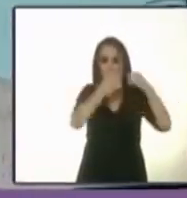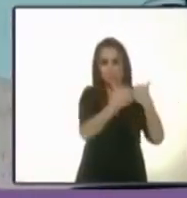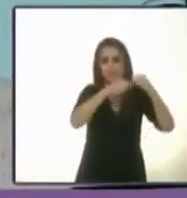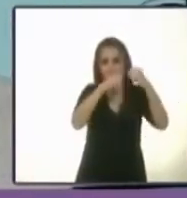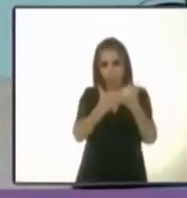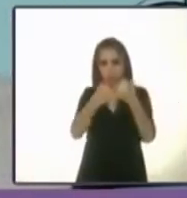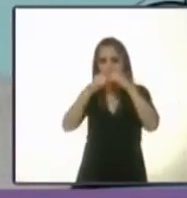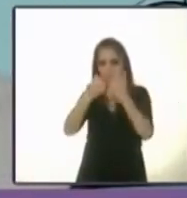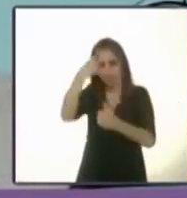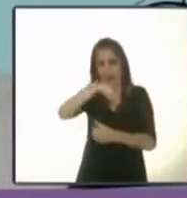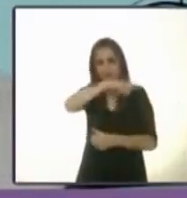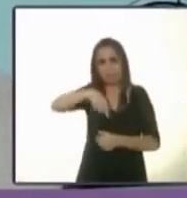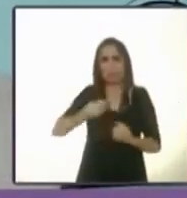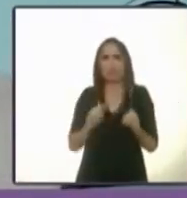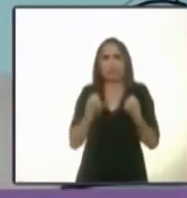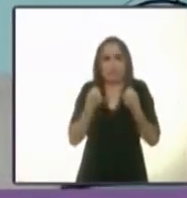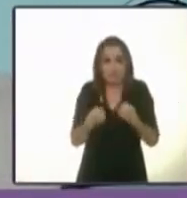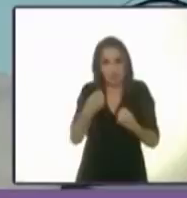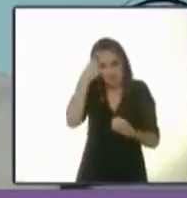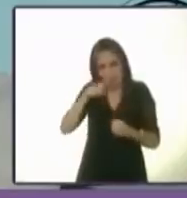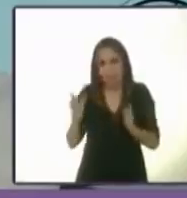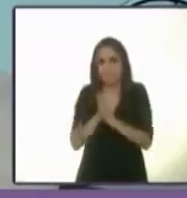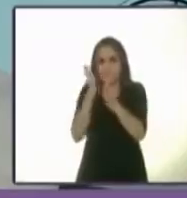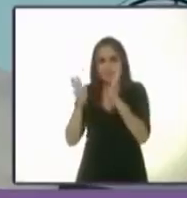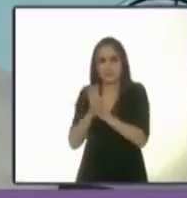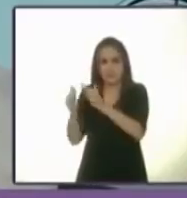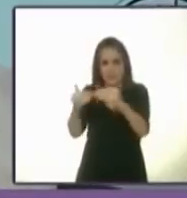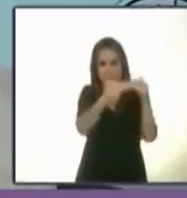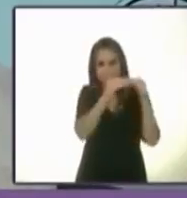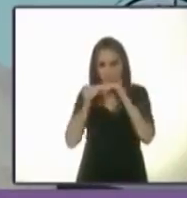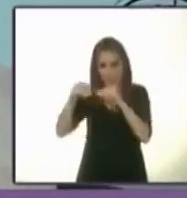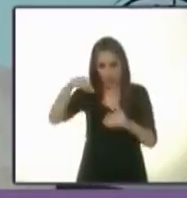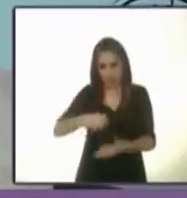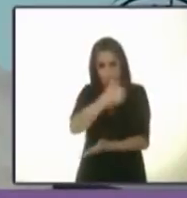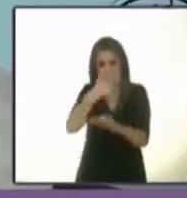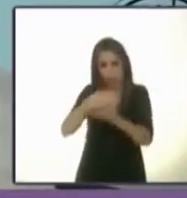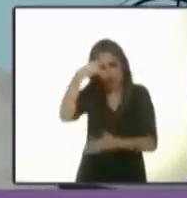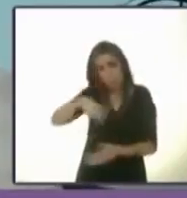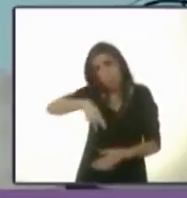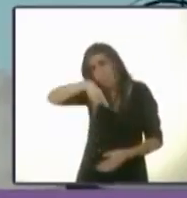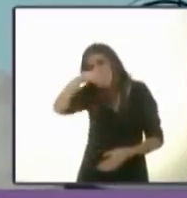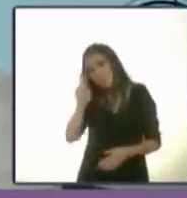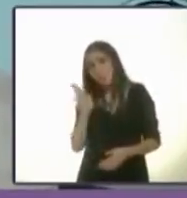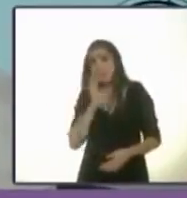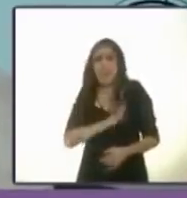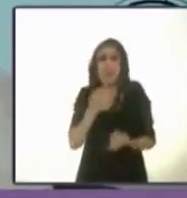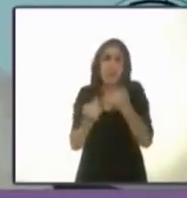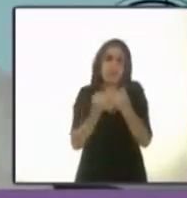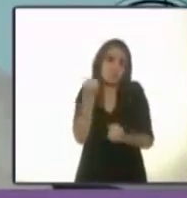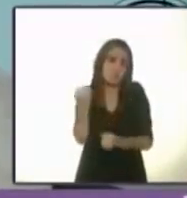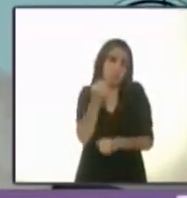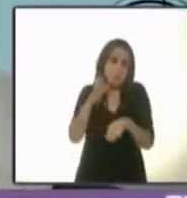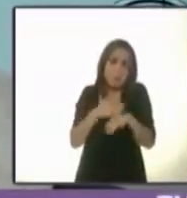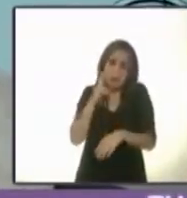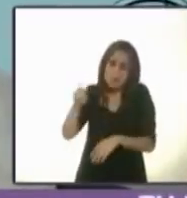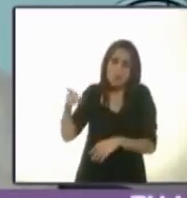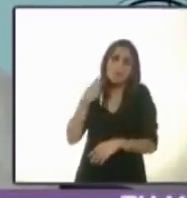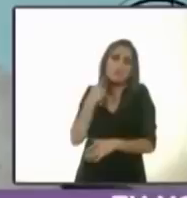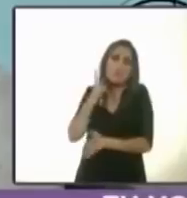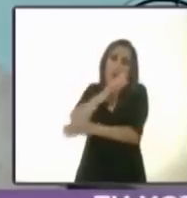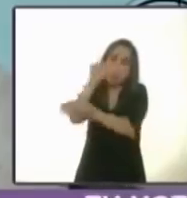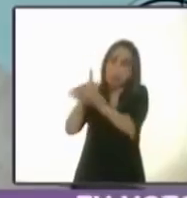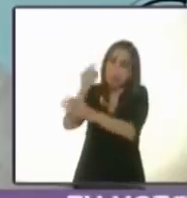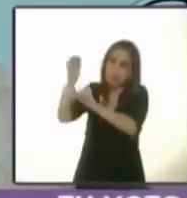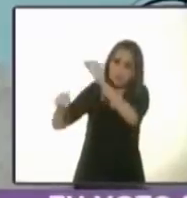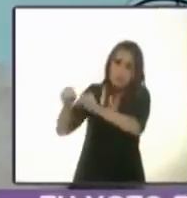para fortalecer principalmente la democracia en la Ciudad de México. Desafortunadamente, con nuestras políticas públicas